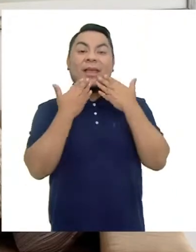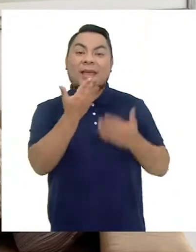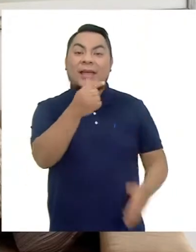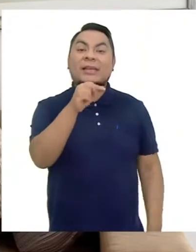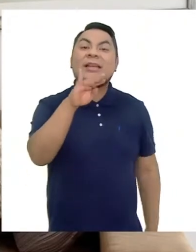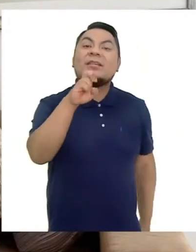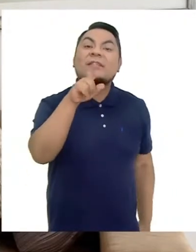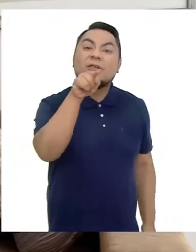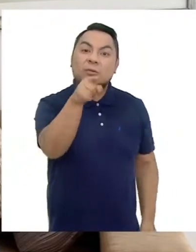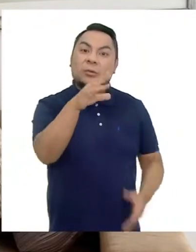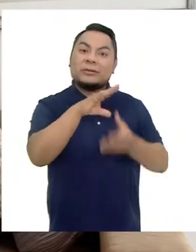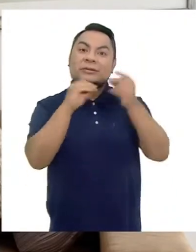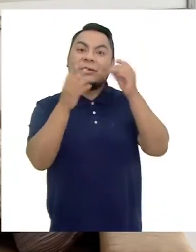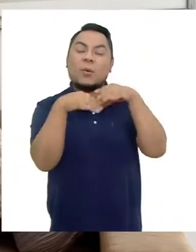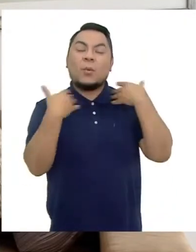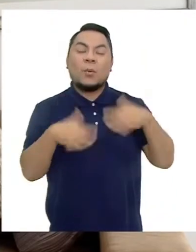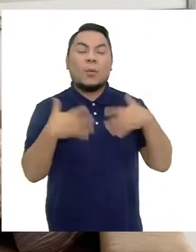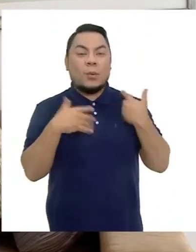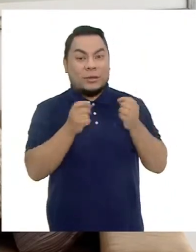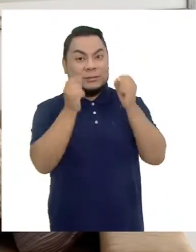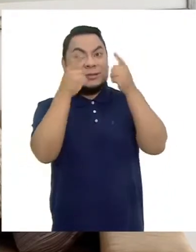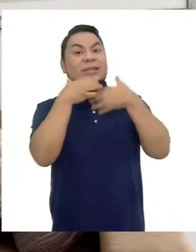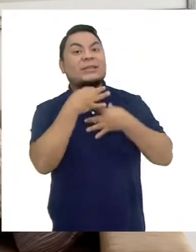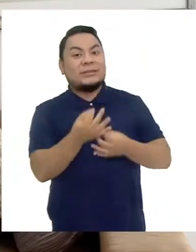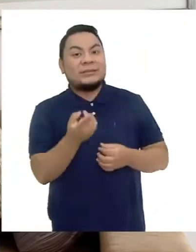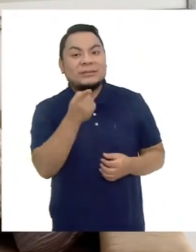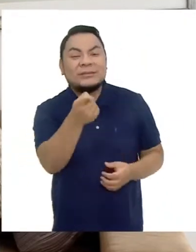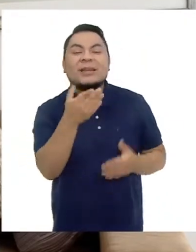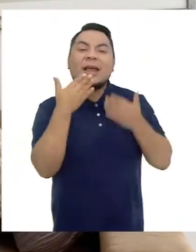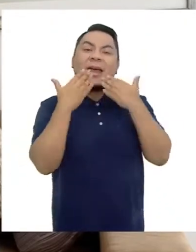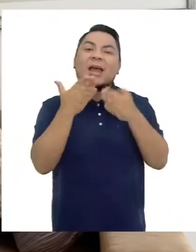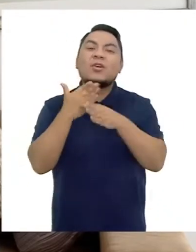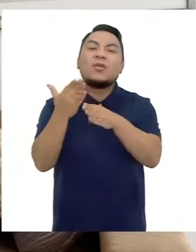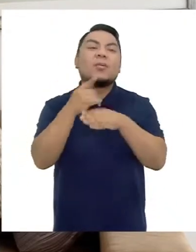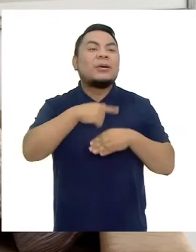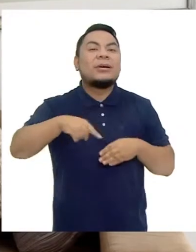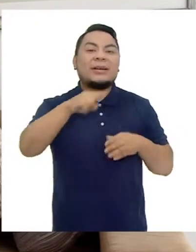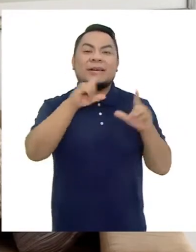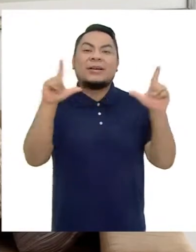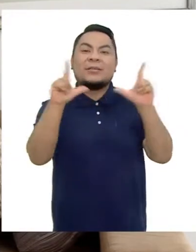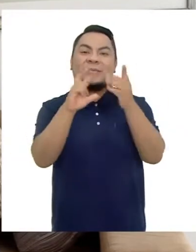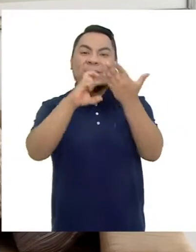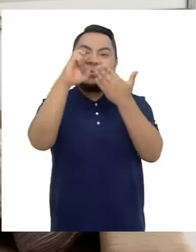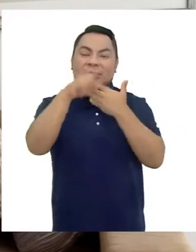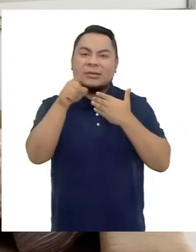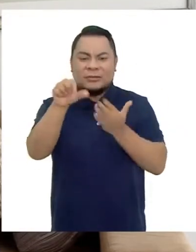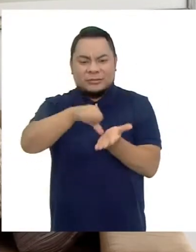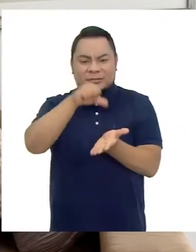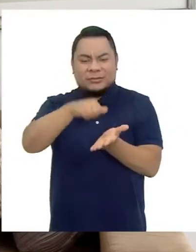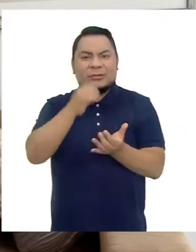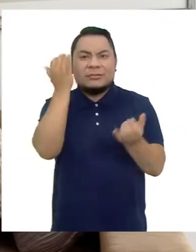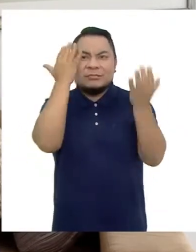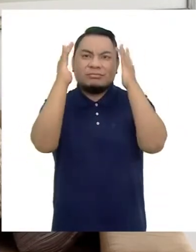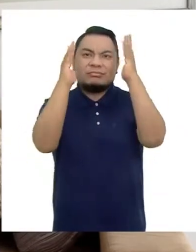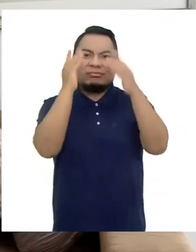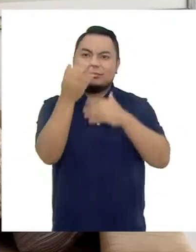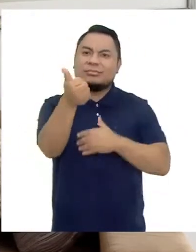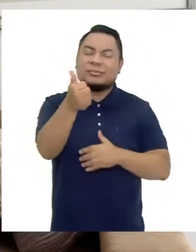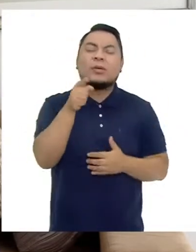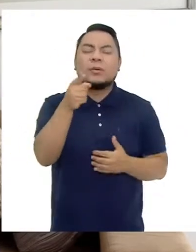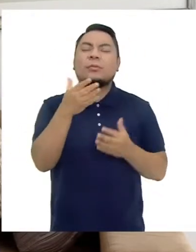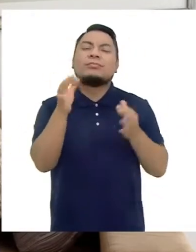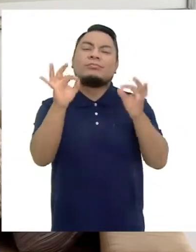Gracias Gilberto, tu historia es muy interesante Gracias por compartirla en el programa Te dedicas al arte con gran creatividad